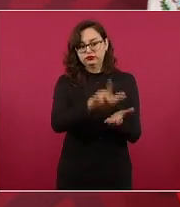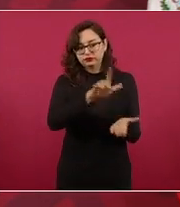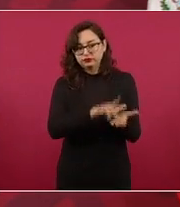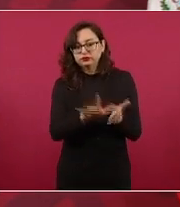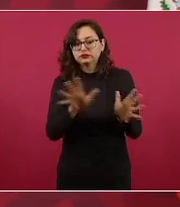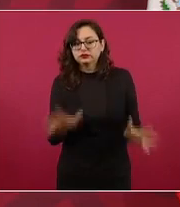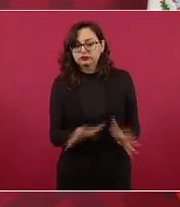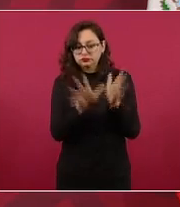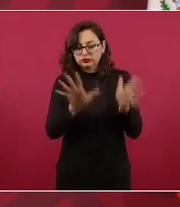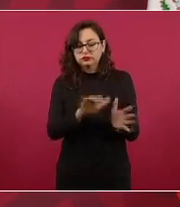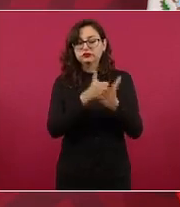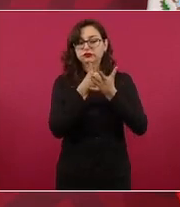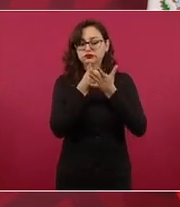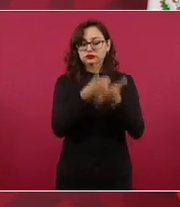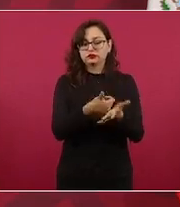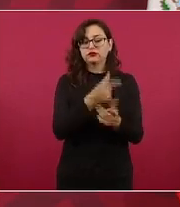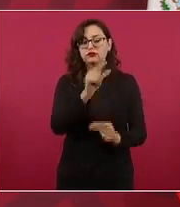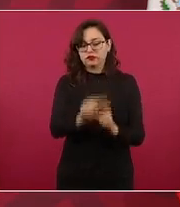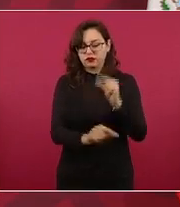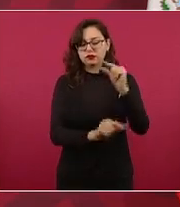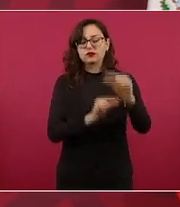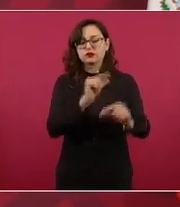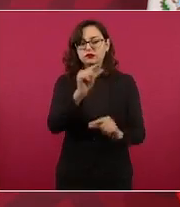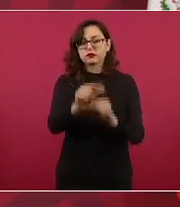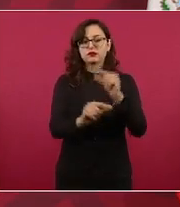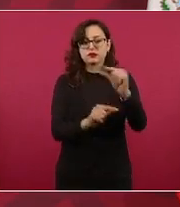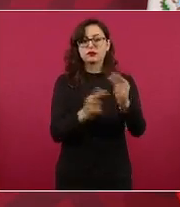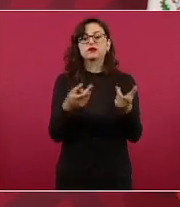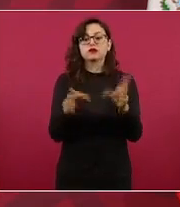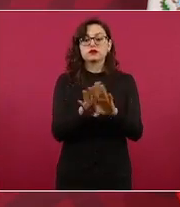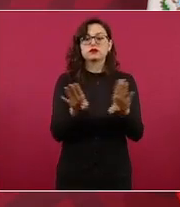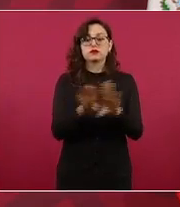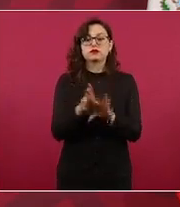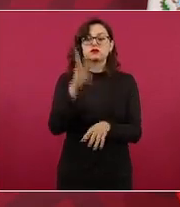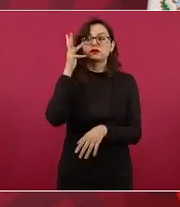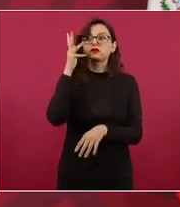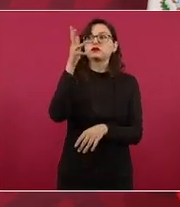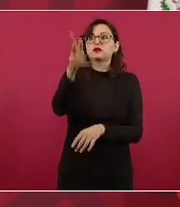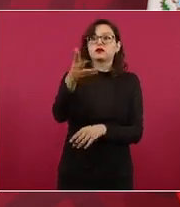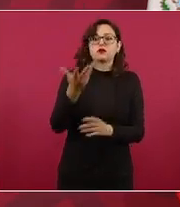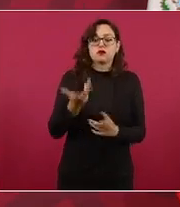pero hay que pensar hacia adelante